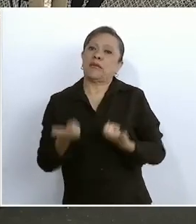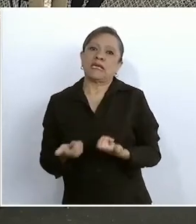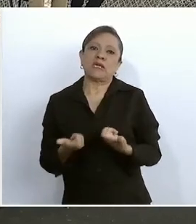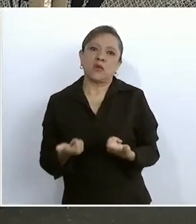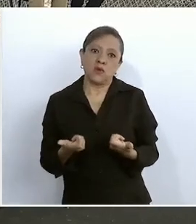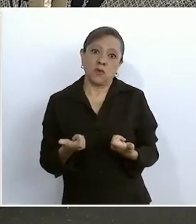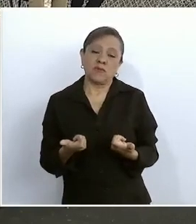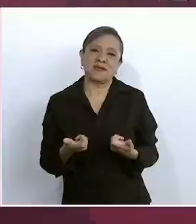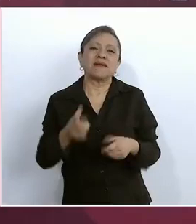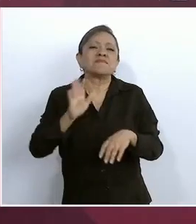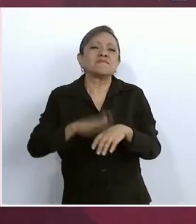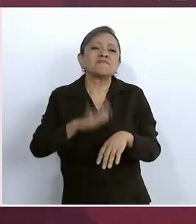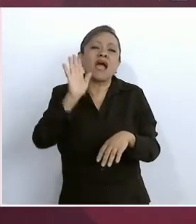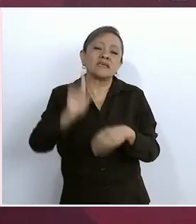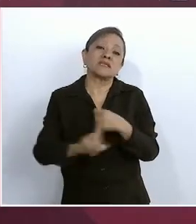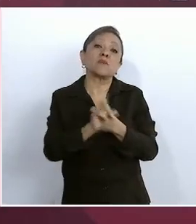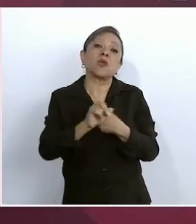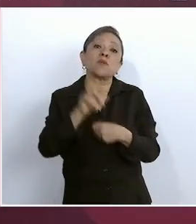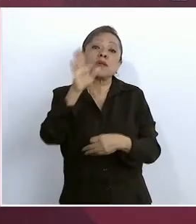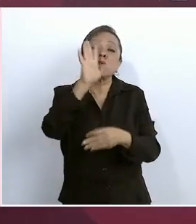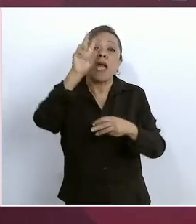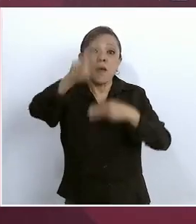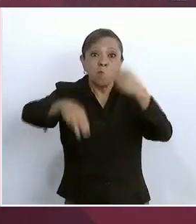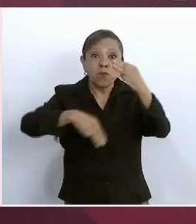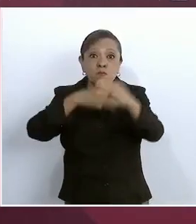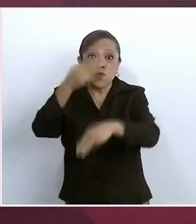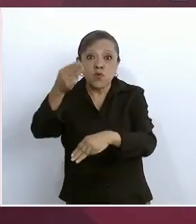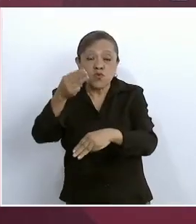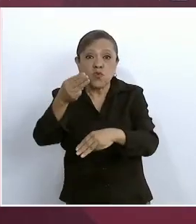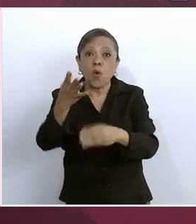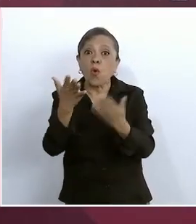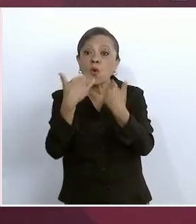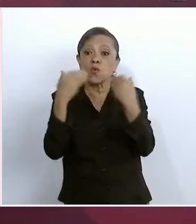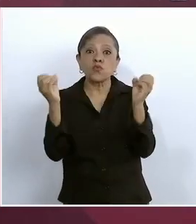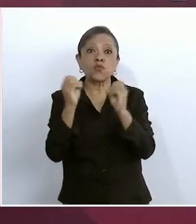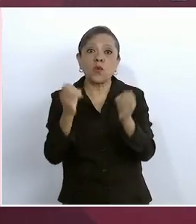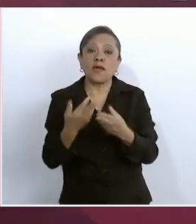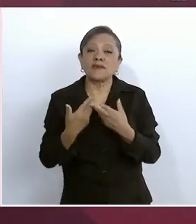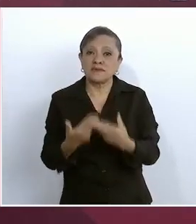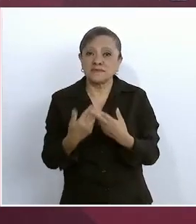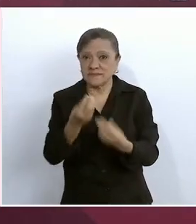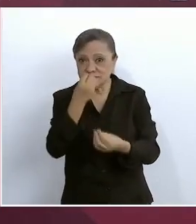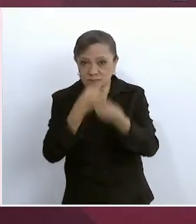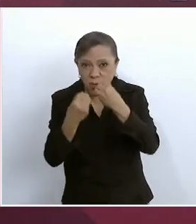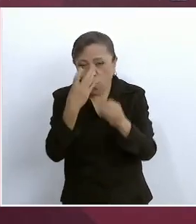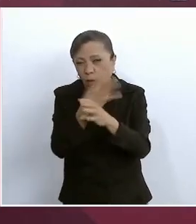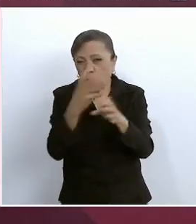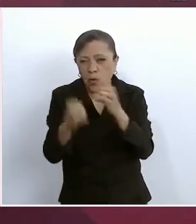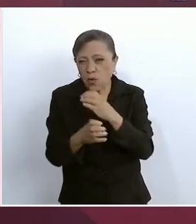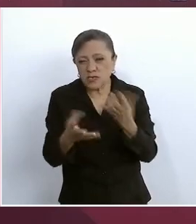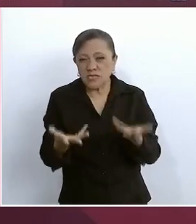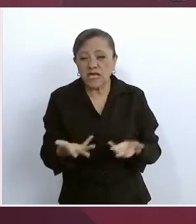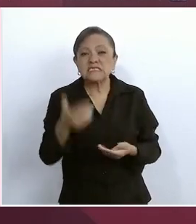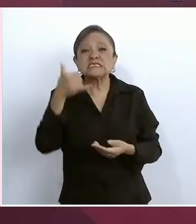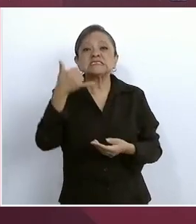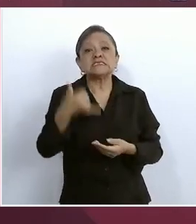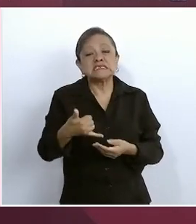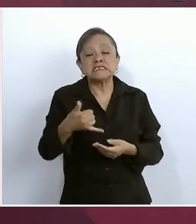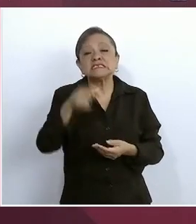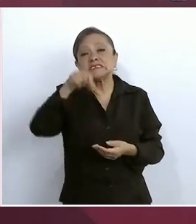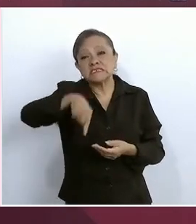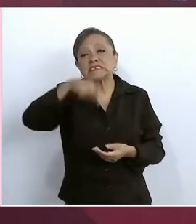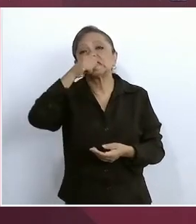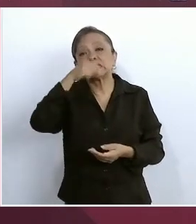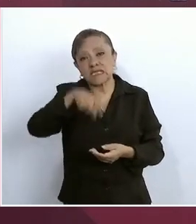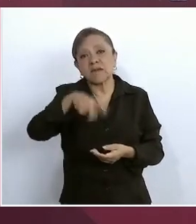inflación en el mundo, de carestía y estamos nosotros enfrentando